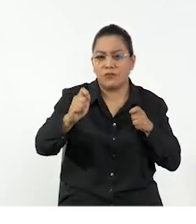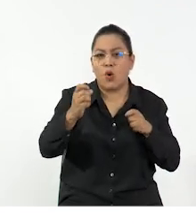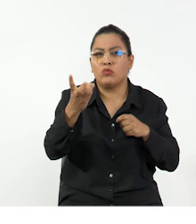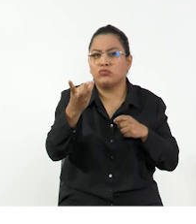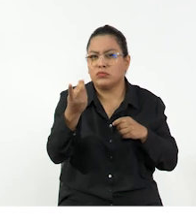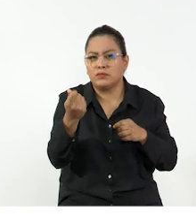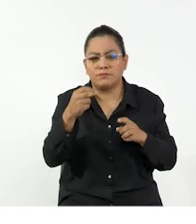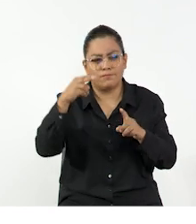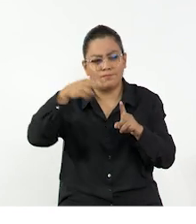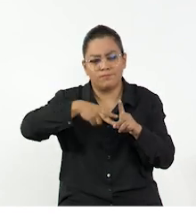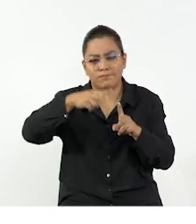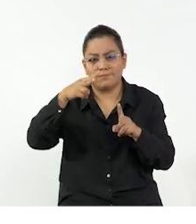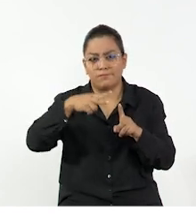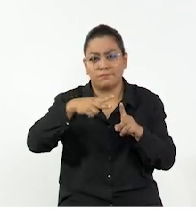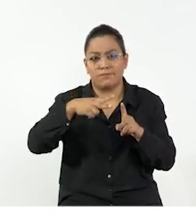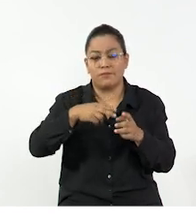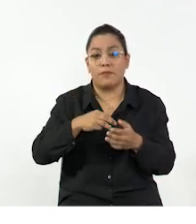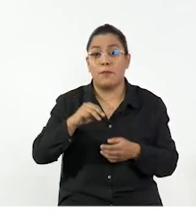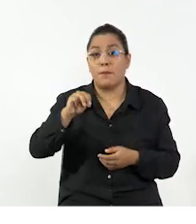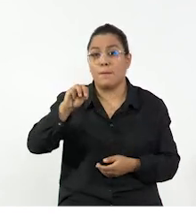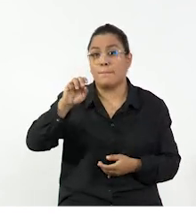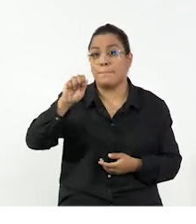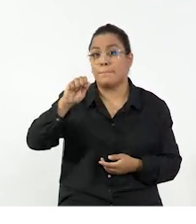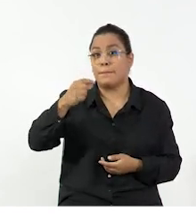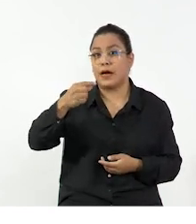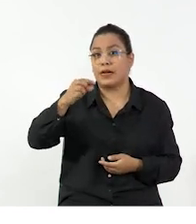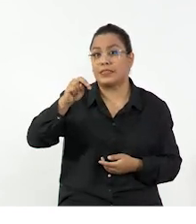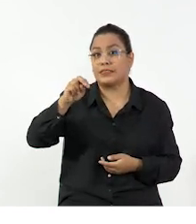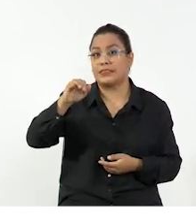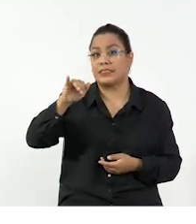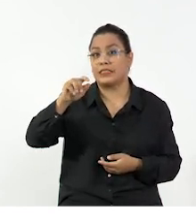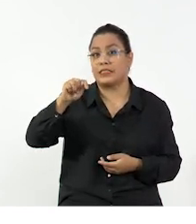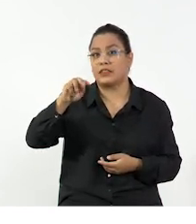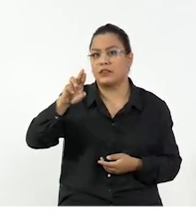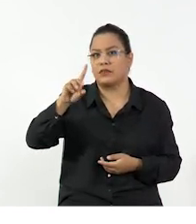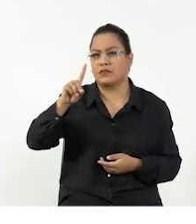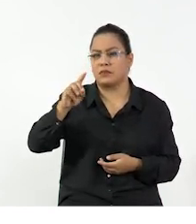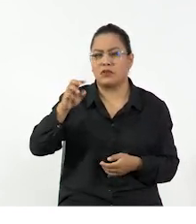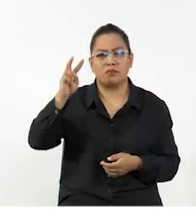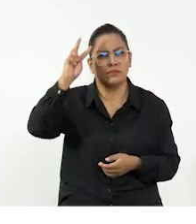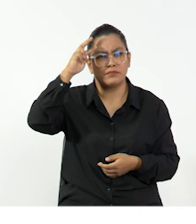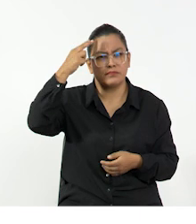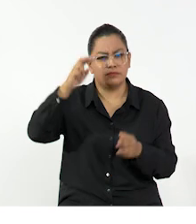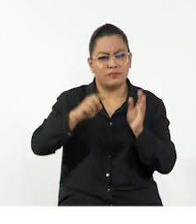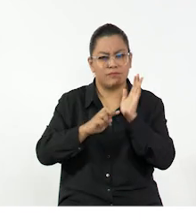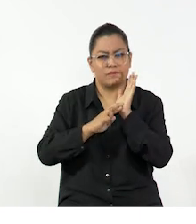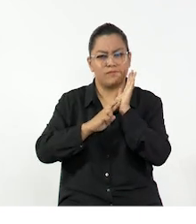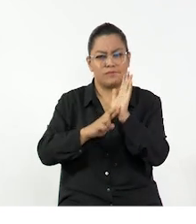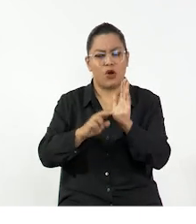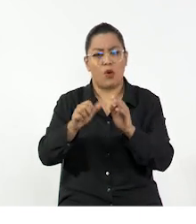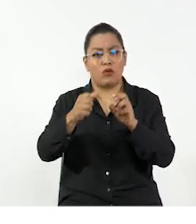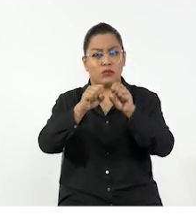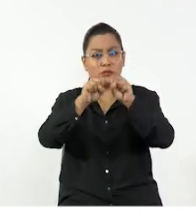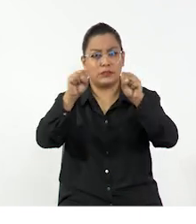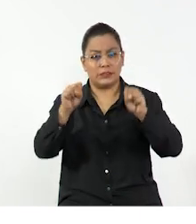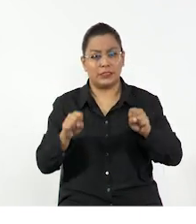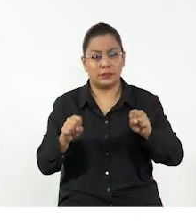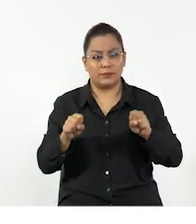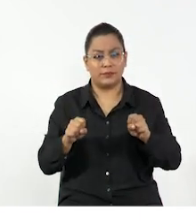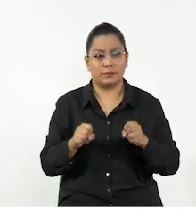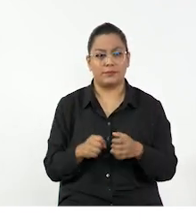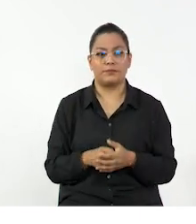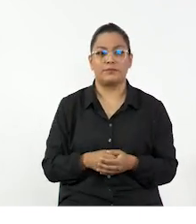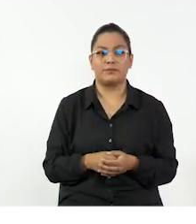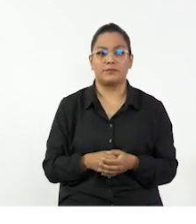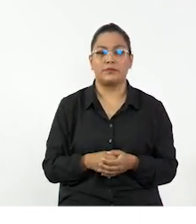métrico en específico para una magnitud, pero eso no significa que no pueda representarla en otro sistema